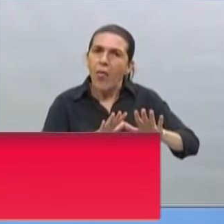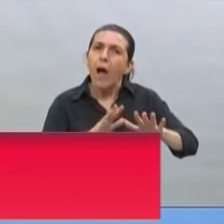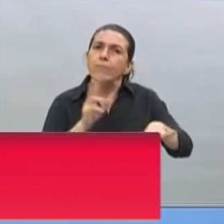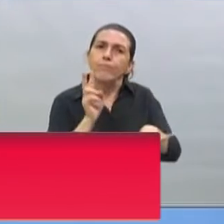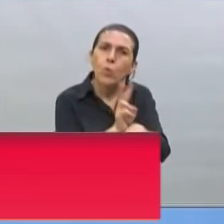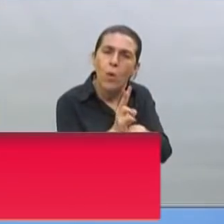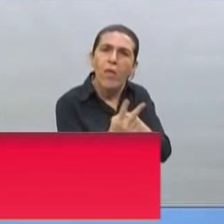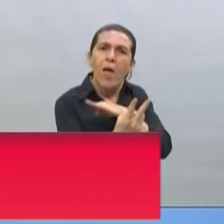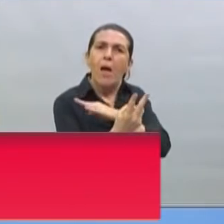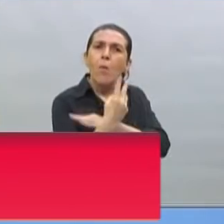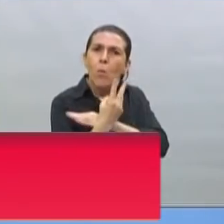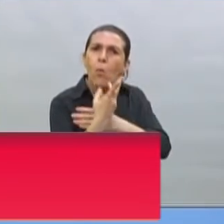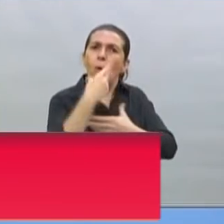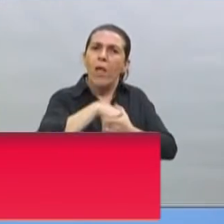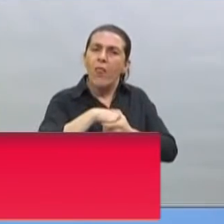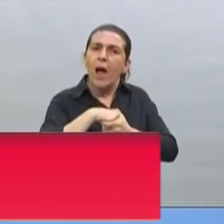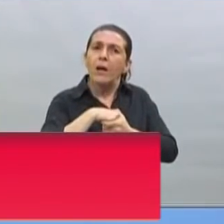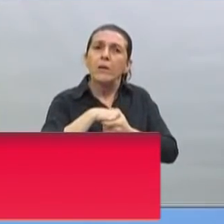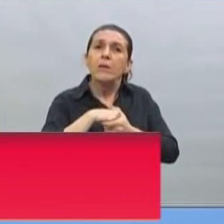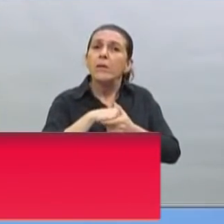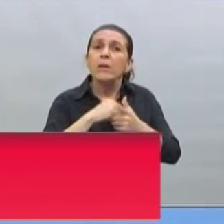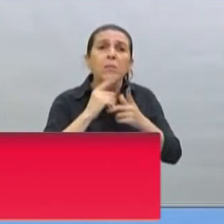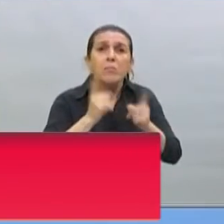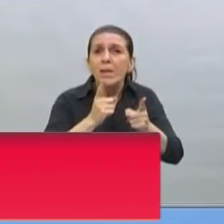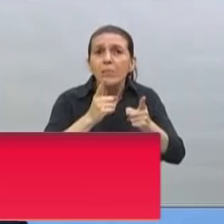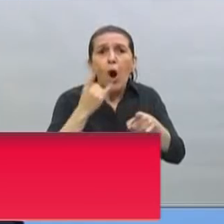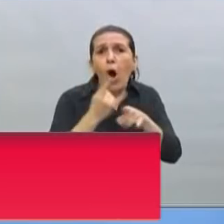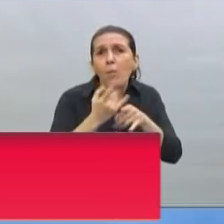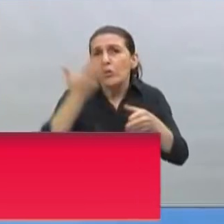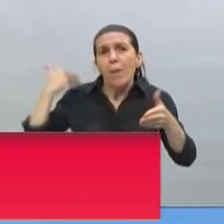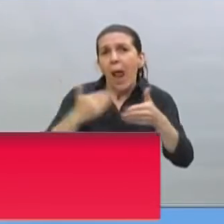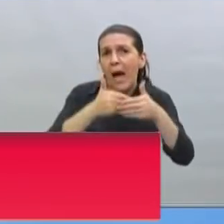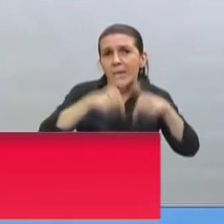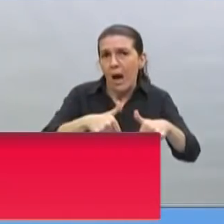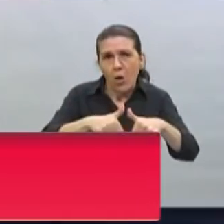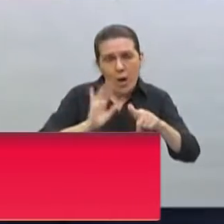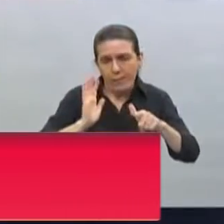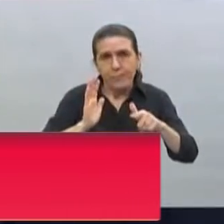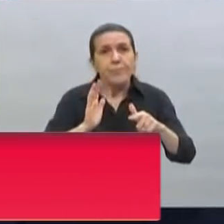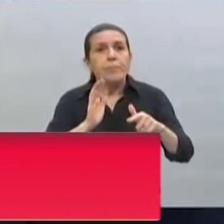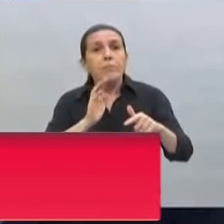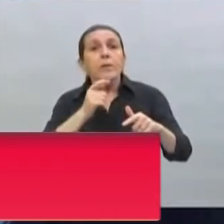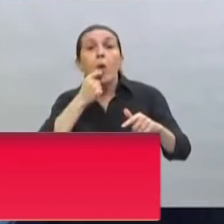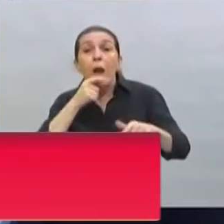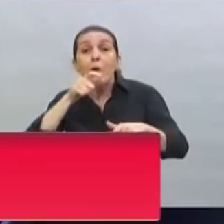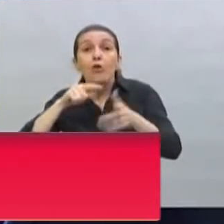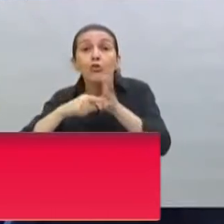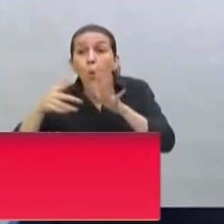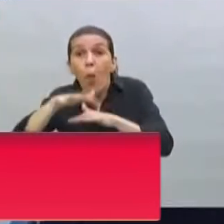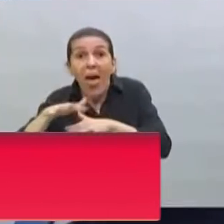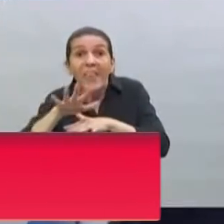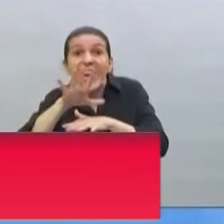la salud en los mismos términos que estamos haciéndolo hoy en día. Los de menos de 500 habitantes